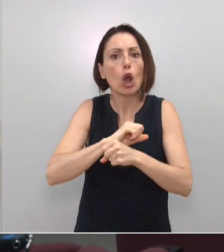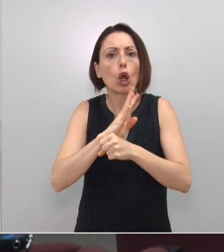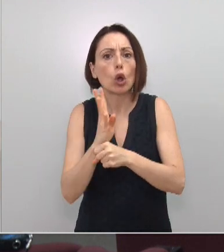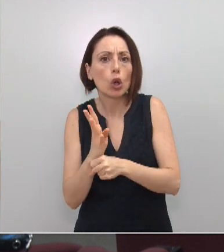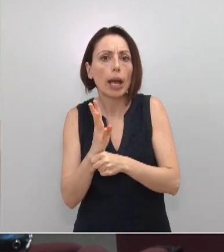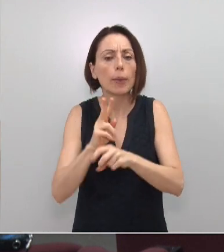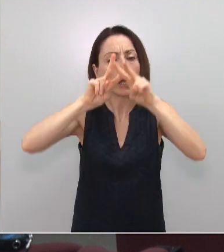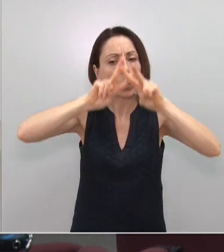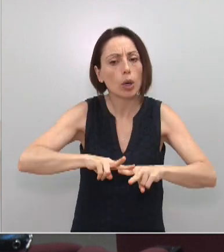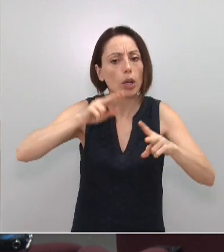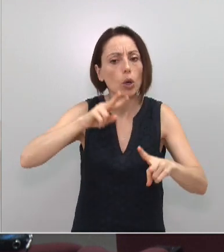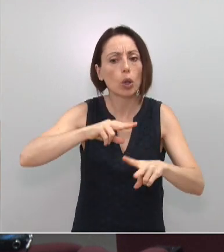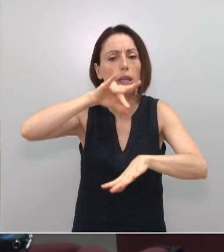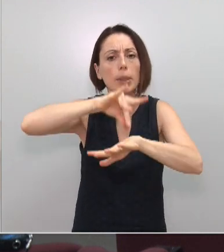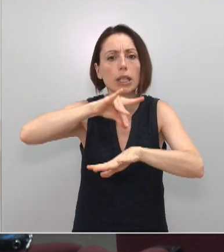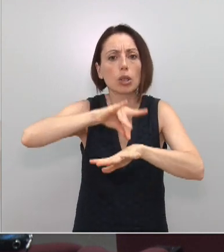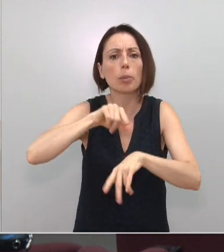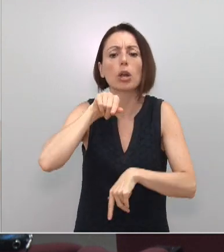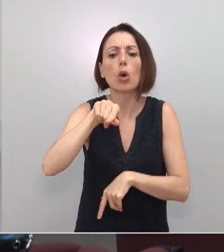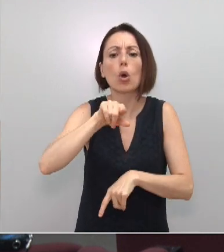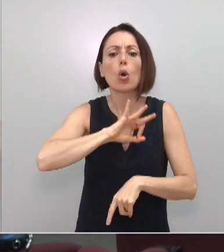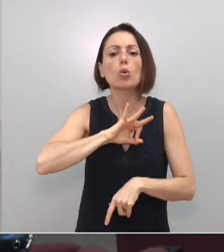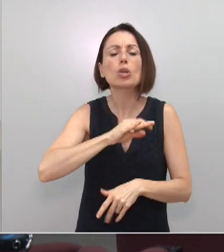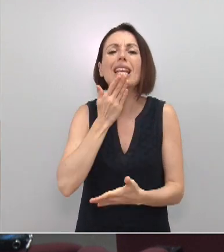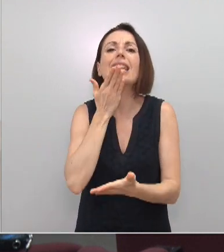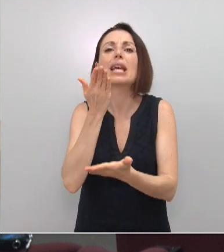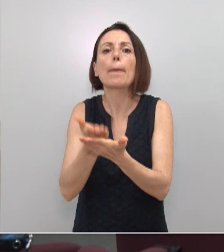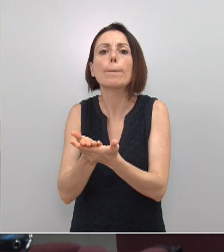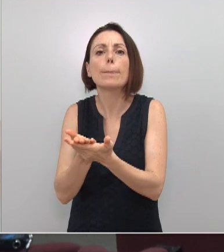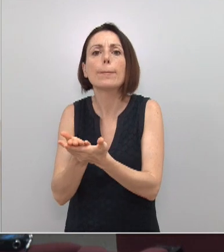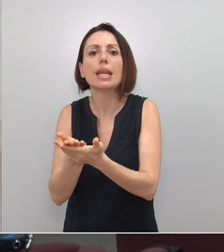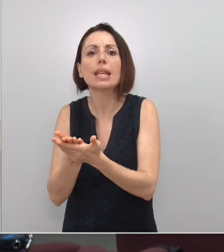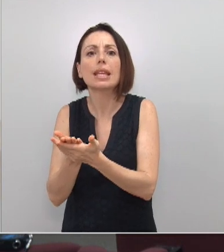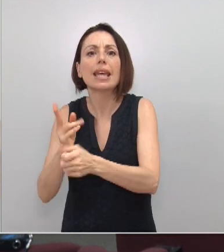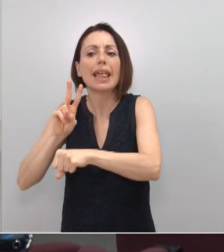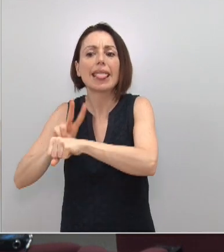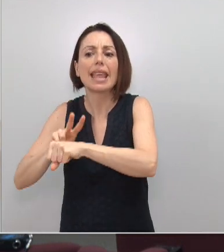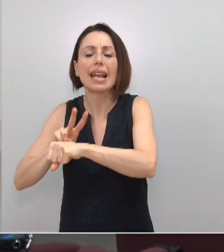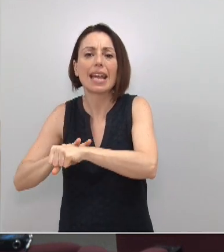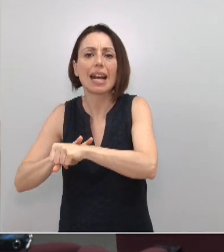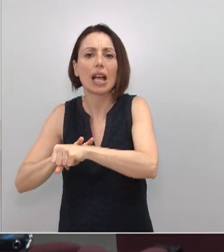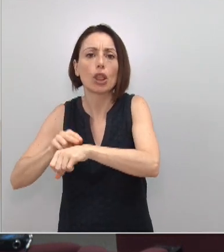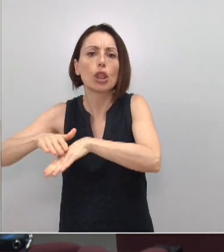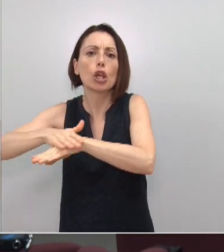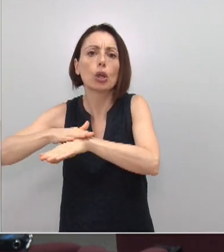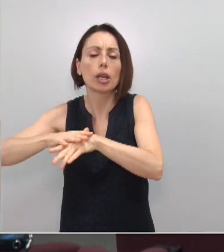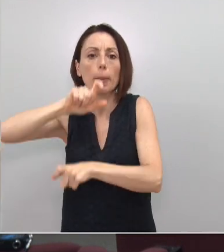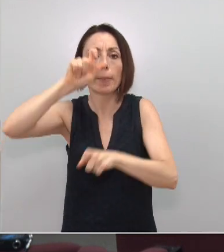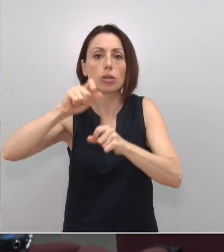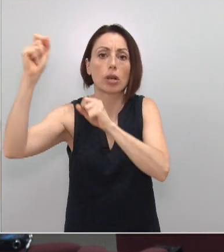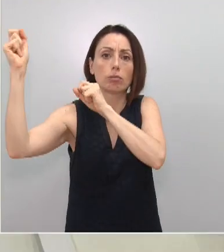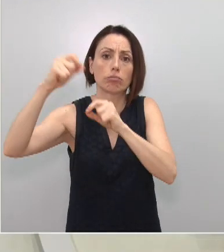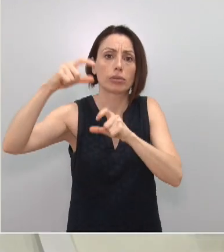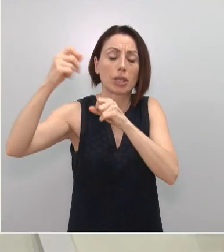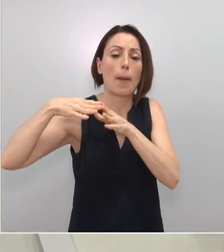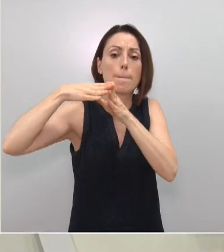me gustaría saber qué más piden ustedes a la delegación del Gobierno ante la llegada de inmigrantes irregulares en pateras.